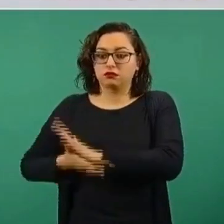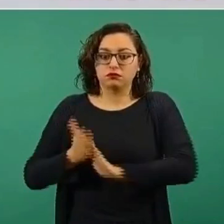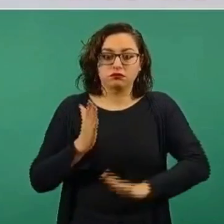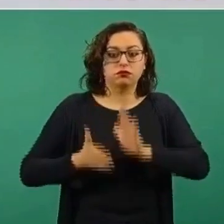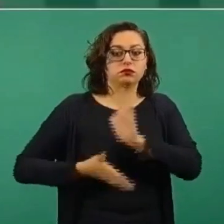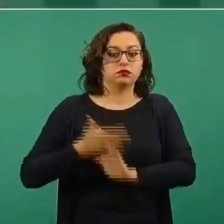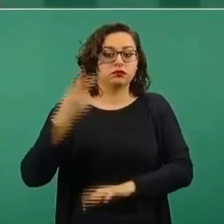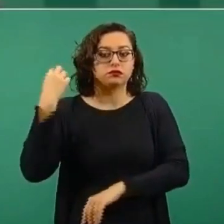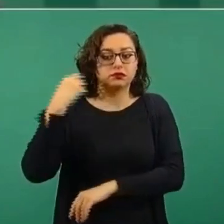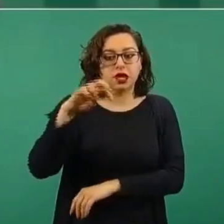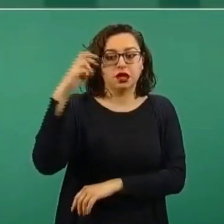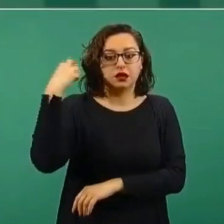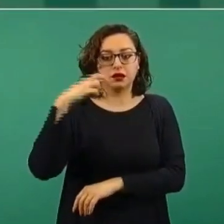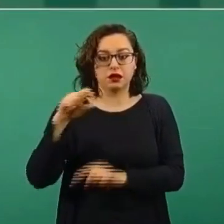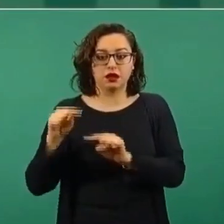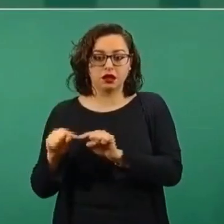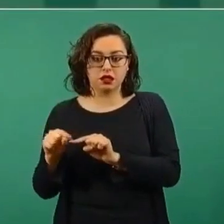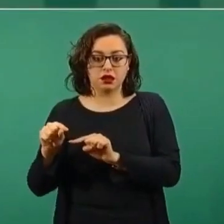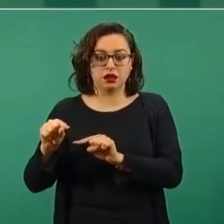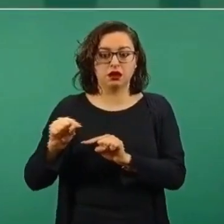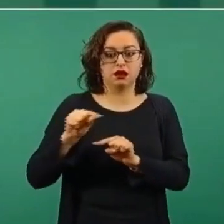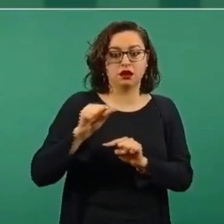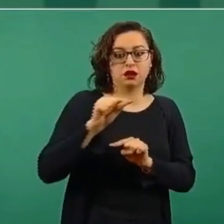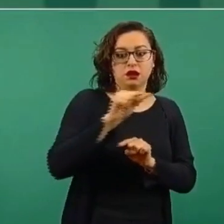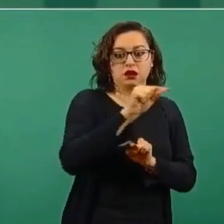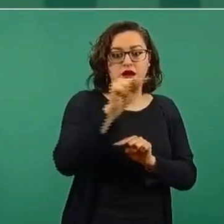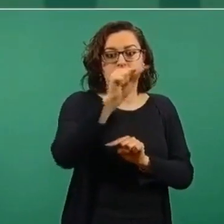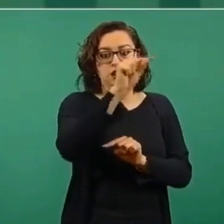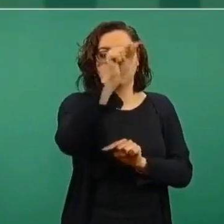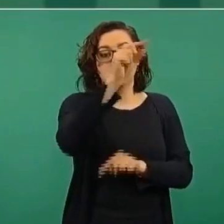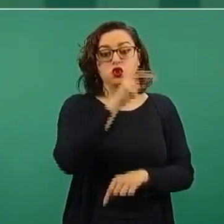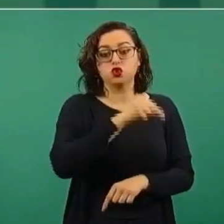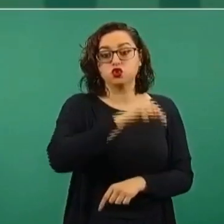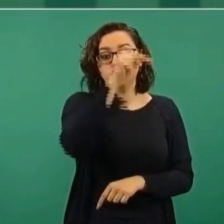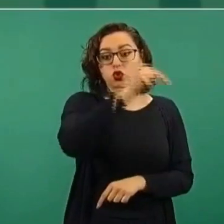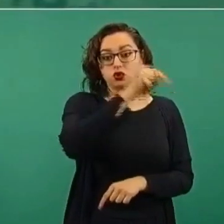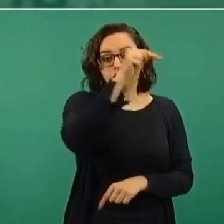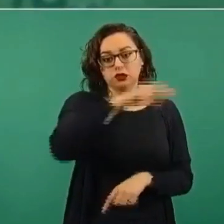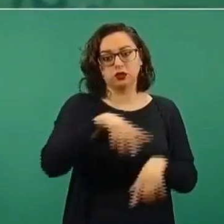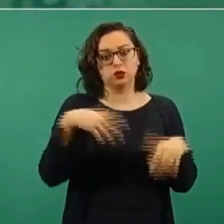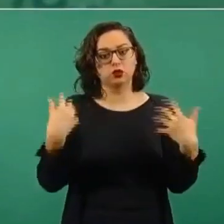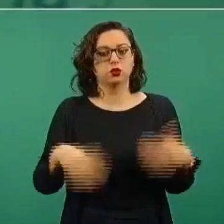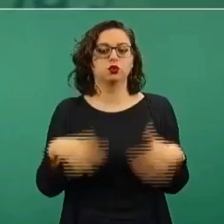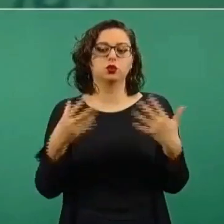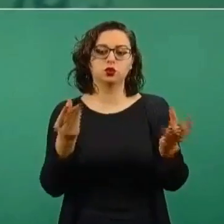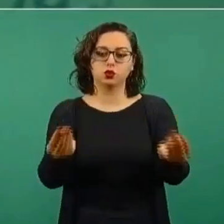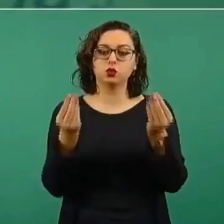Seguramente sabemos todos que hay muchos riesgos,